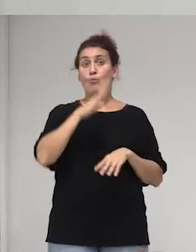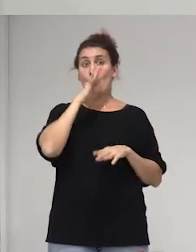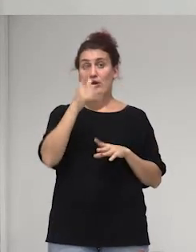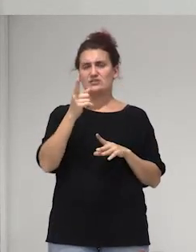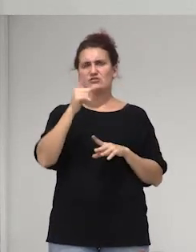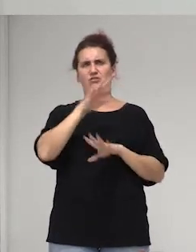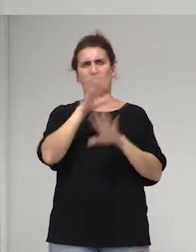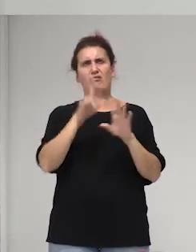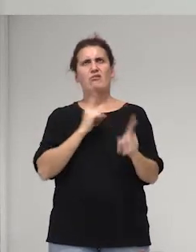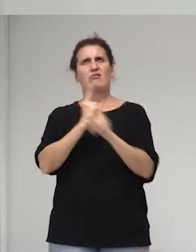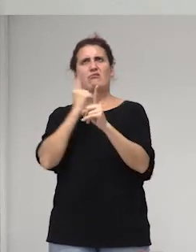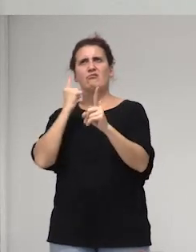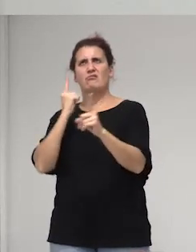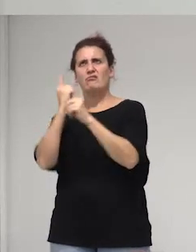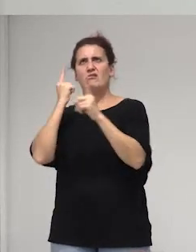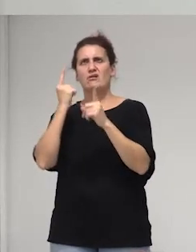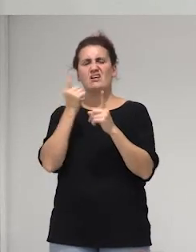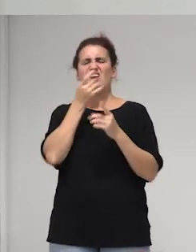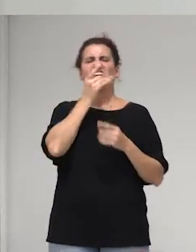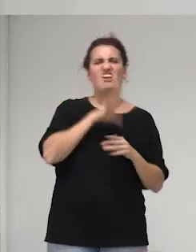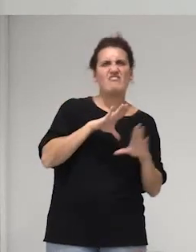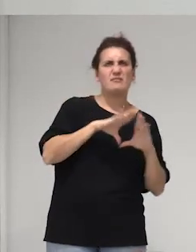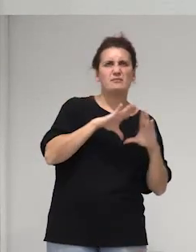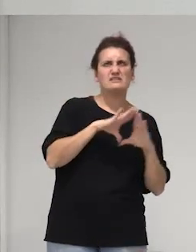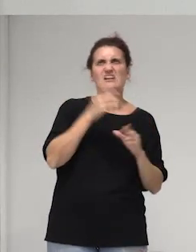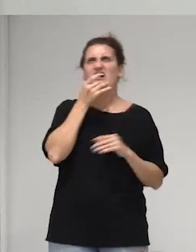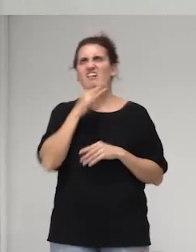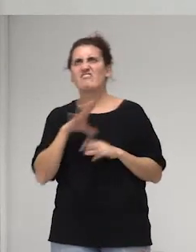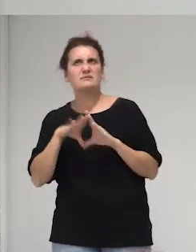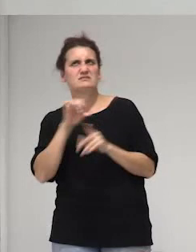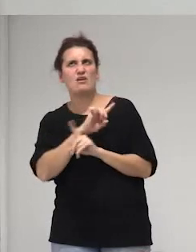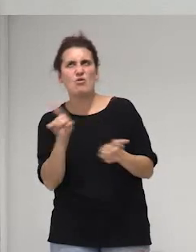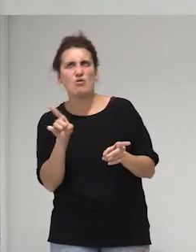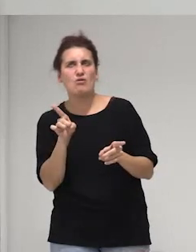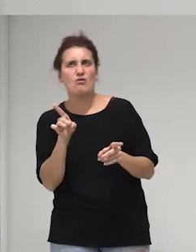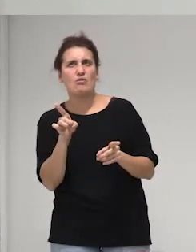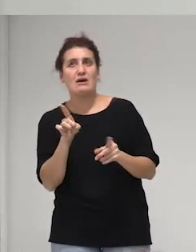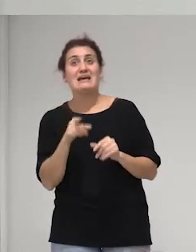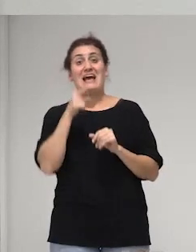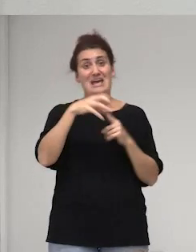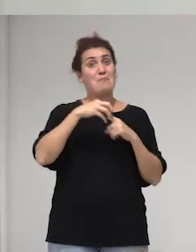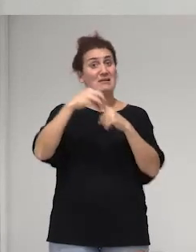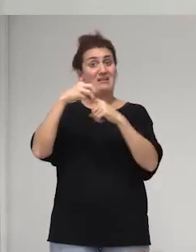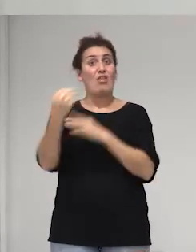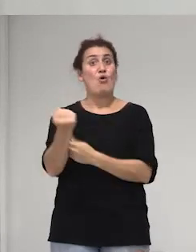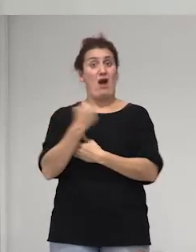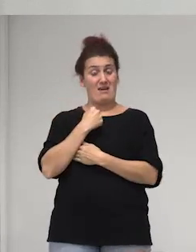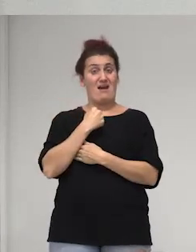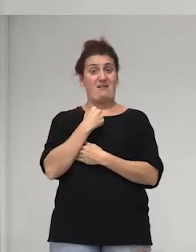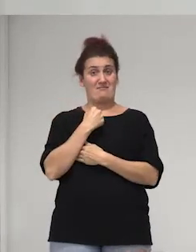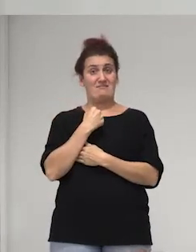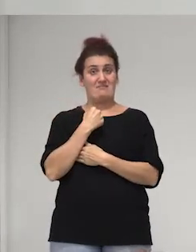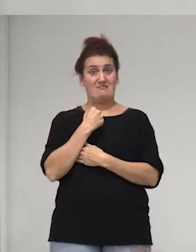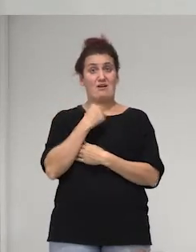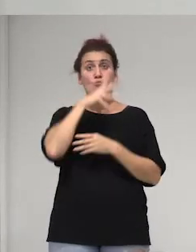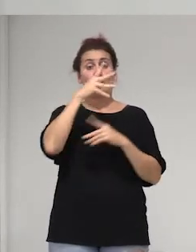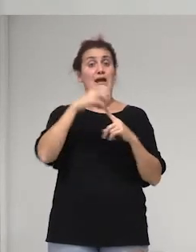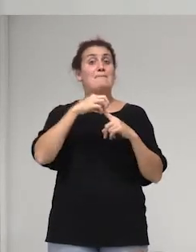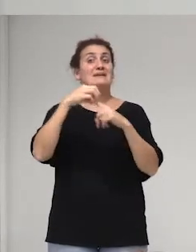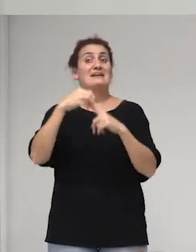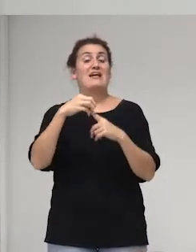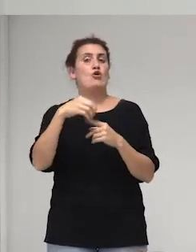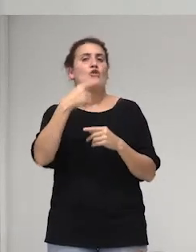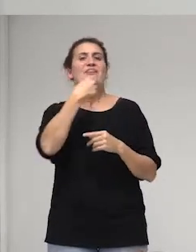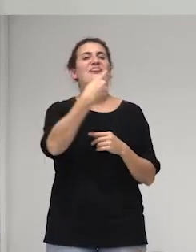contradicción de que quién es y quién no es y es ahí cuando el patriarcado nos gana porque bueno el patriarcado no anda